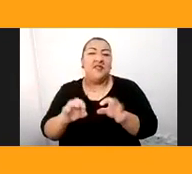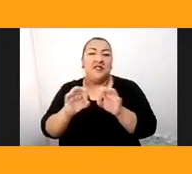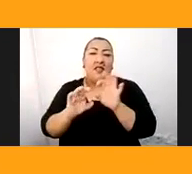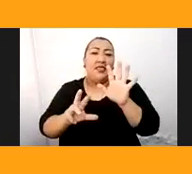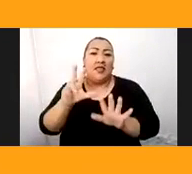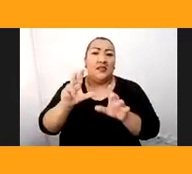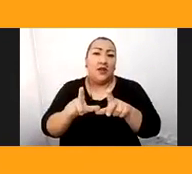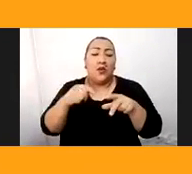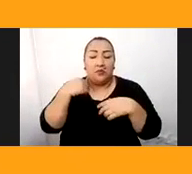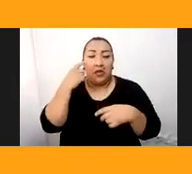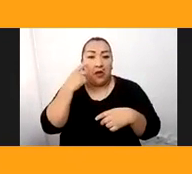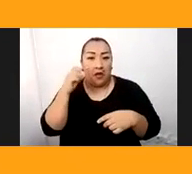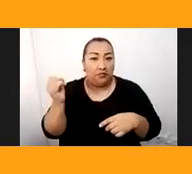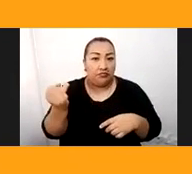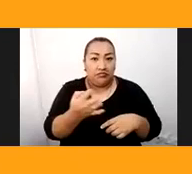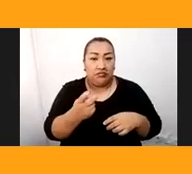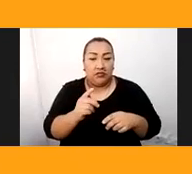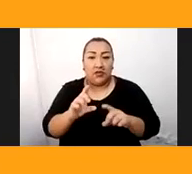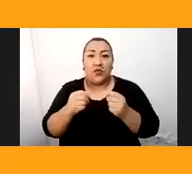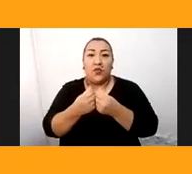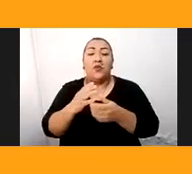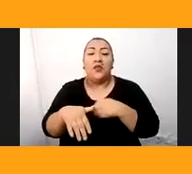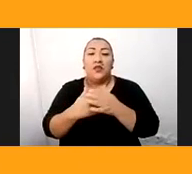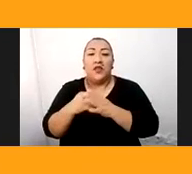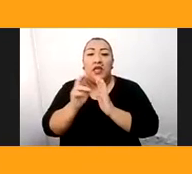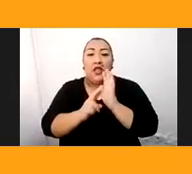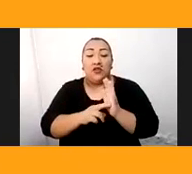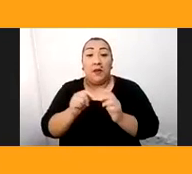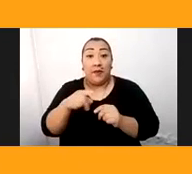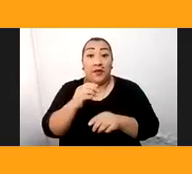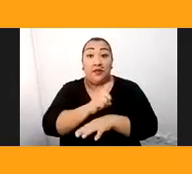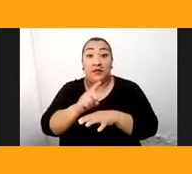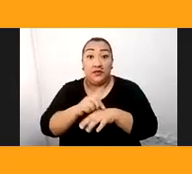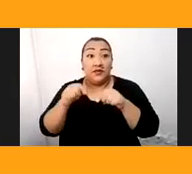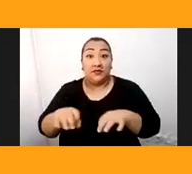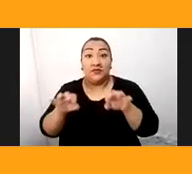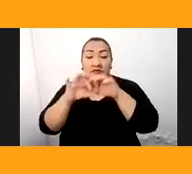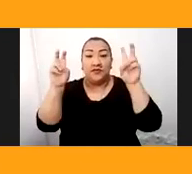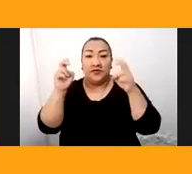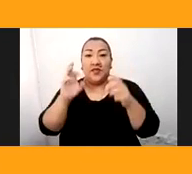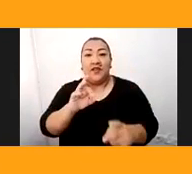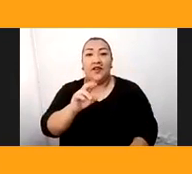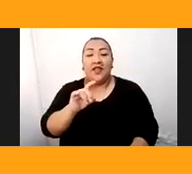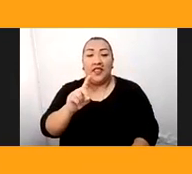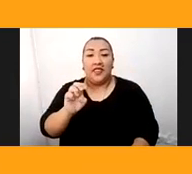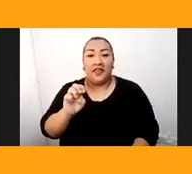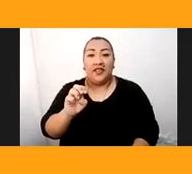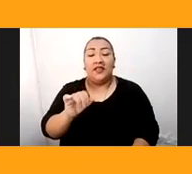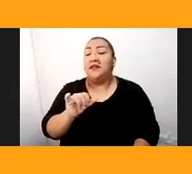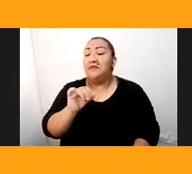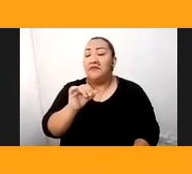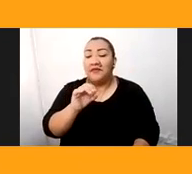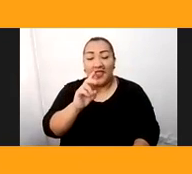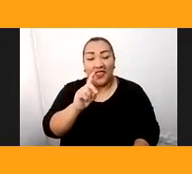Desarrollado en el marco de la primera rueda interregional Destino Sur. Para el desarrollo de este tema nos acompaña Freddy Deza de la Vega, gerente de la